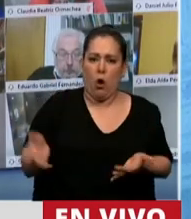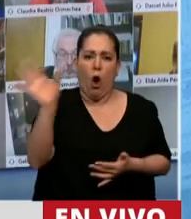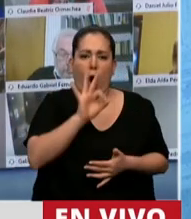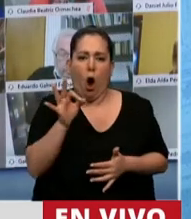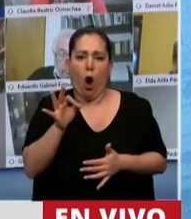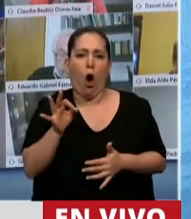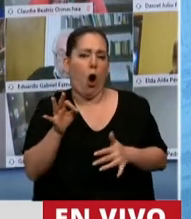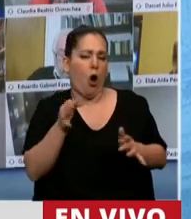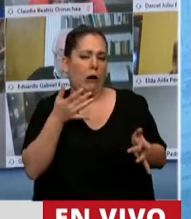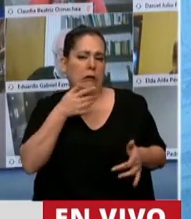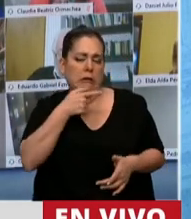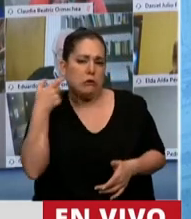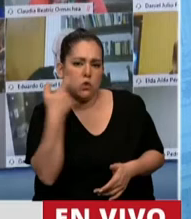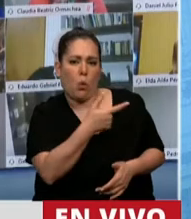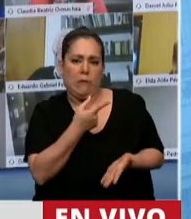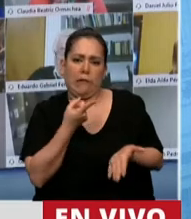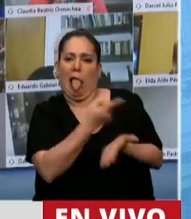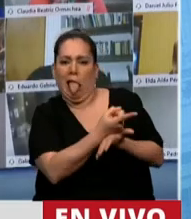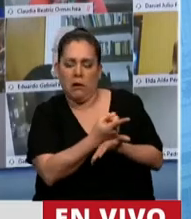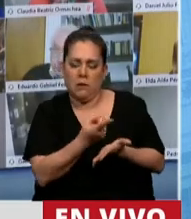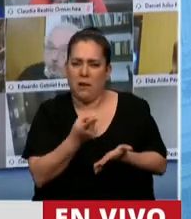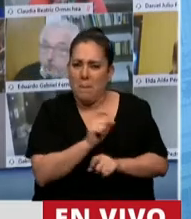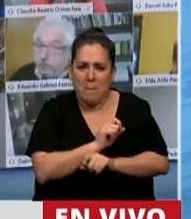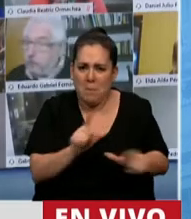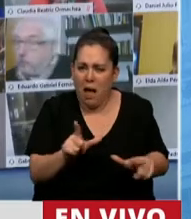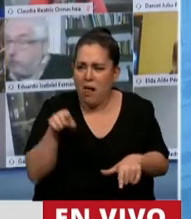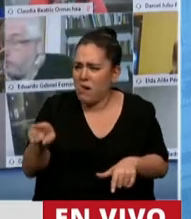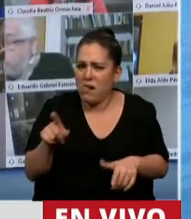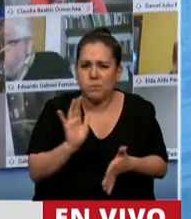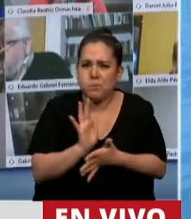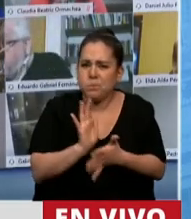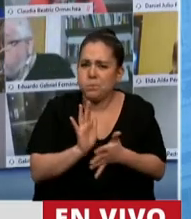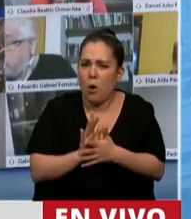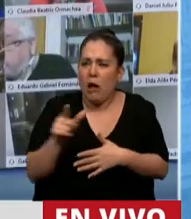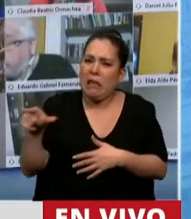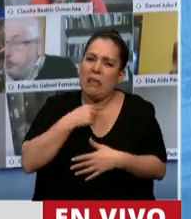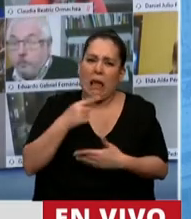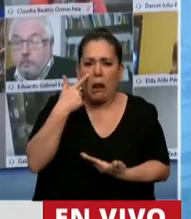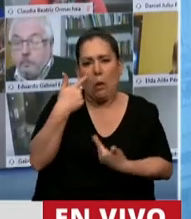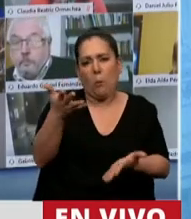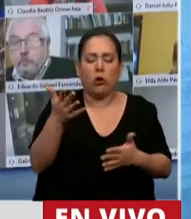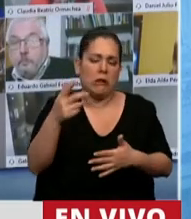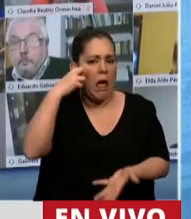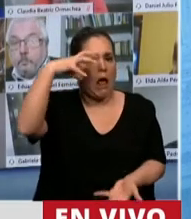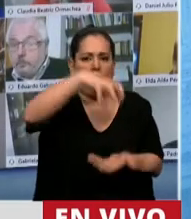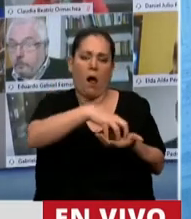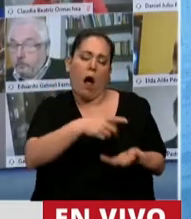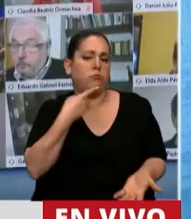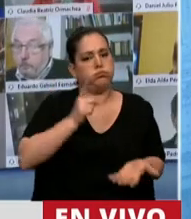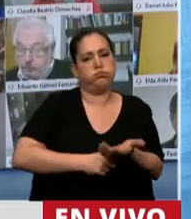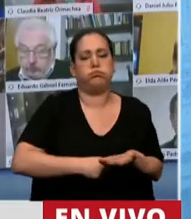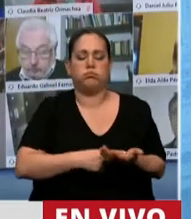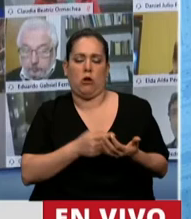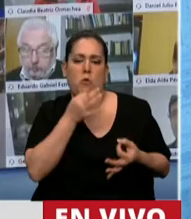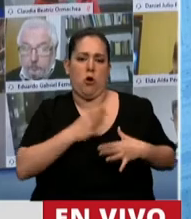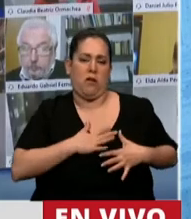ataques mediáticos, tratando de instalar un escenario de desestabilización institucional que la verdad